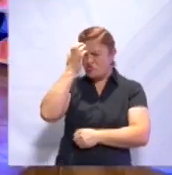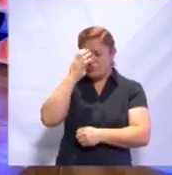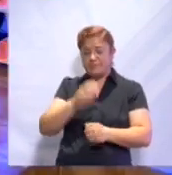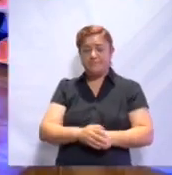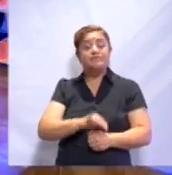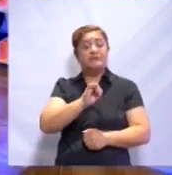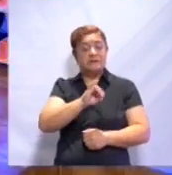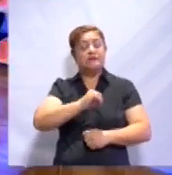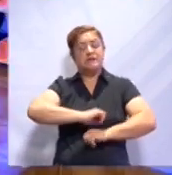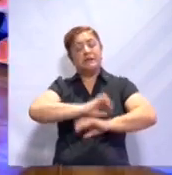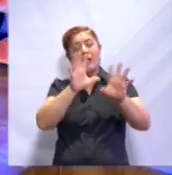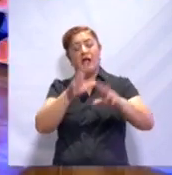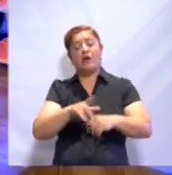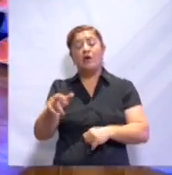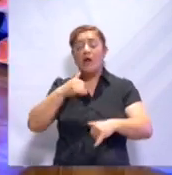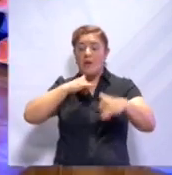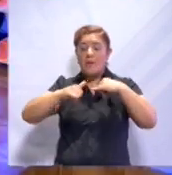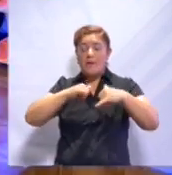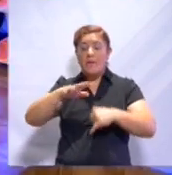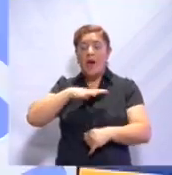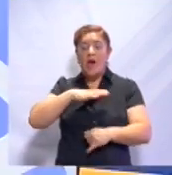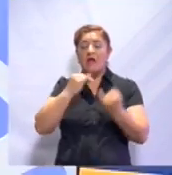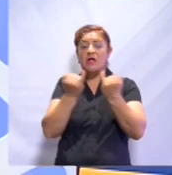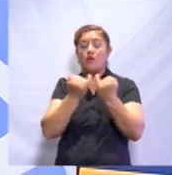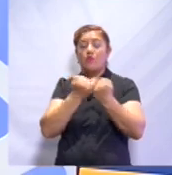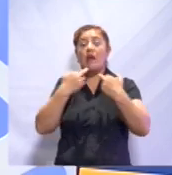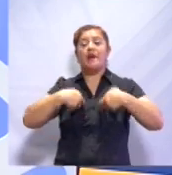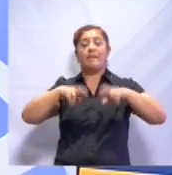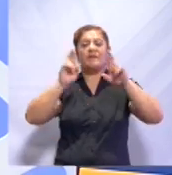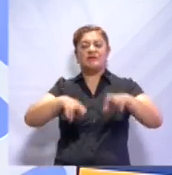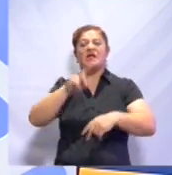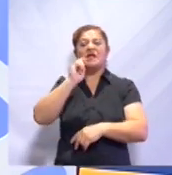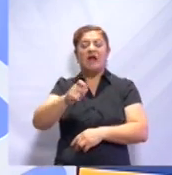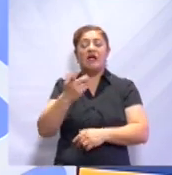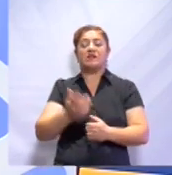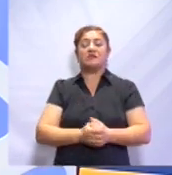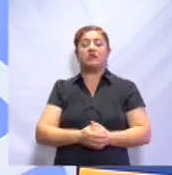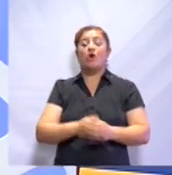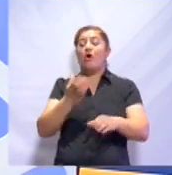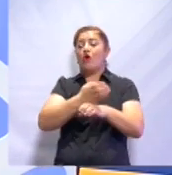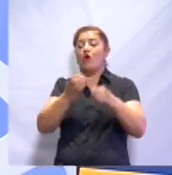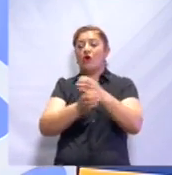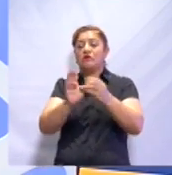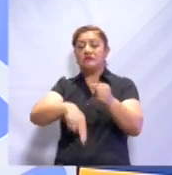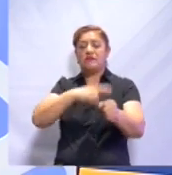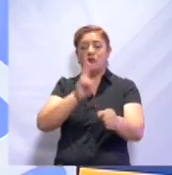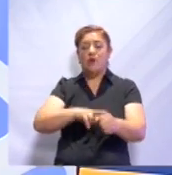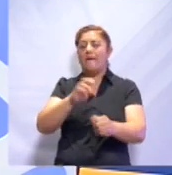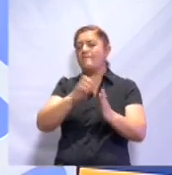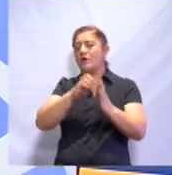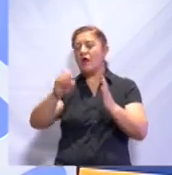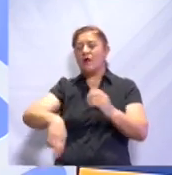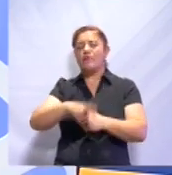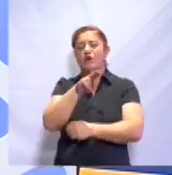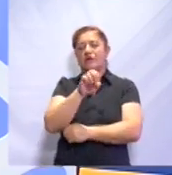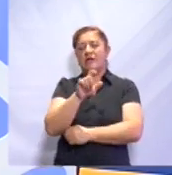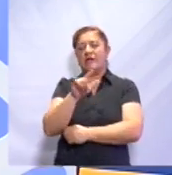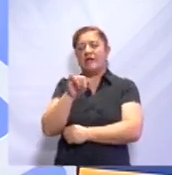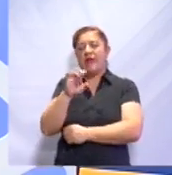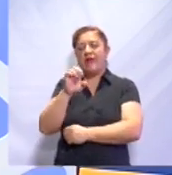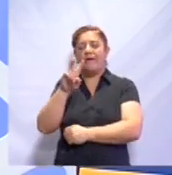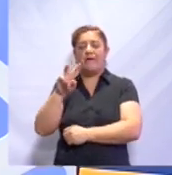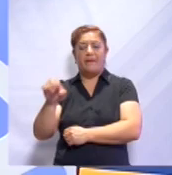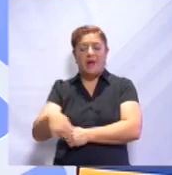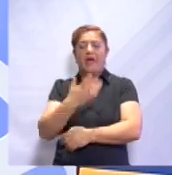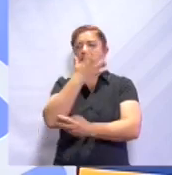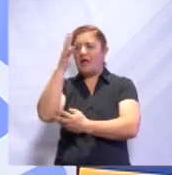efectivamente. En los mapas también podemos representar lo que son elementos naturales, como por ejemplo el relieve, la vegetación,